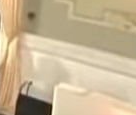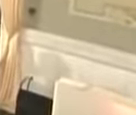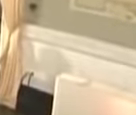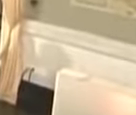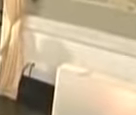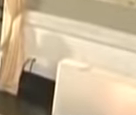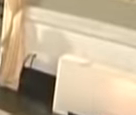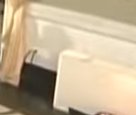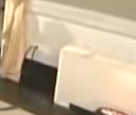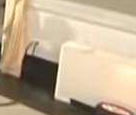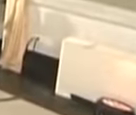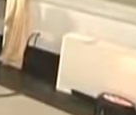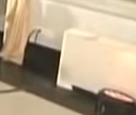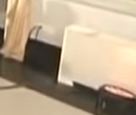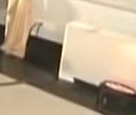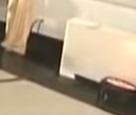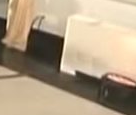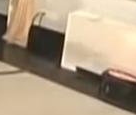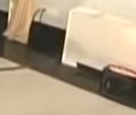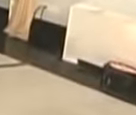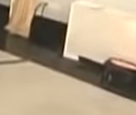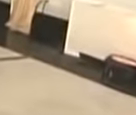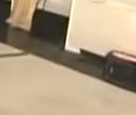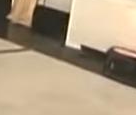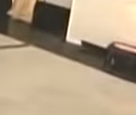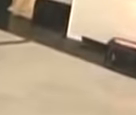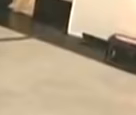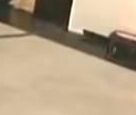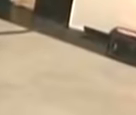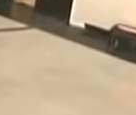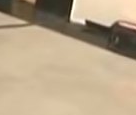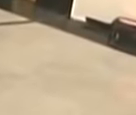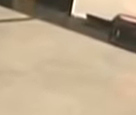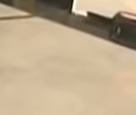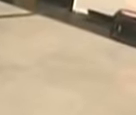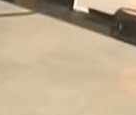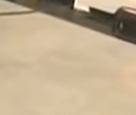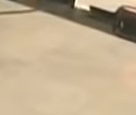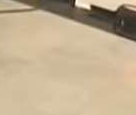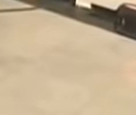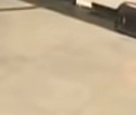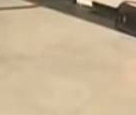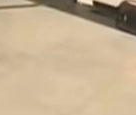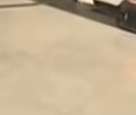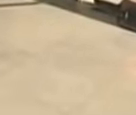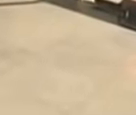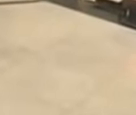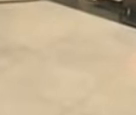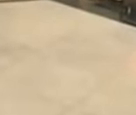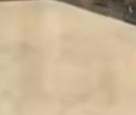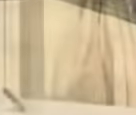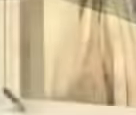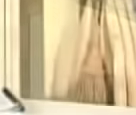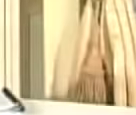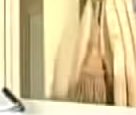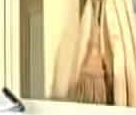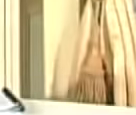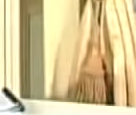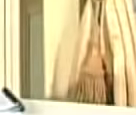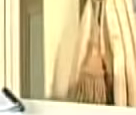Chino Chino Chino Chino bueno uno ve al Chino y le da alegría verlo verdad lo escucha hablar y uno sabe